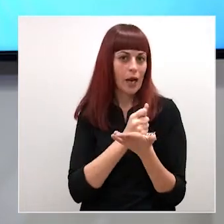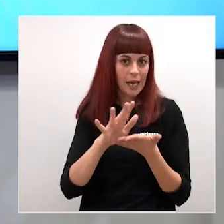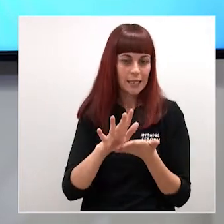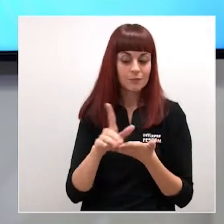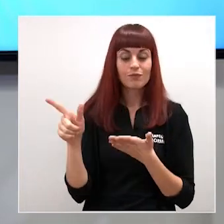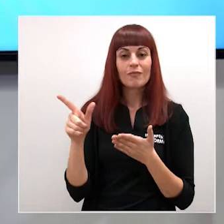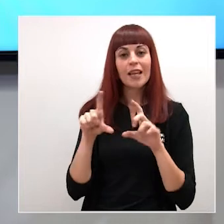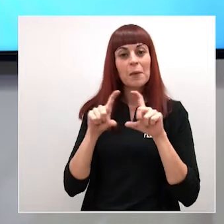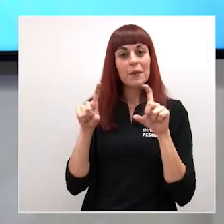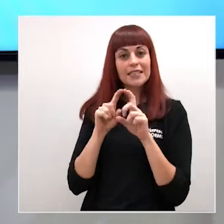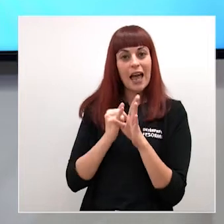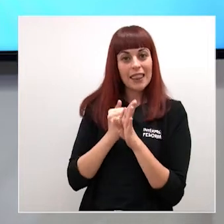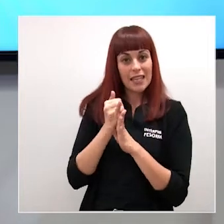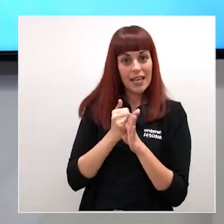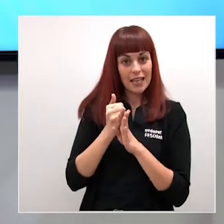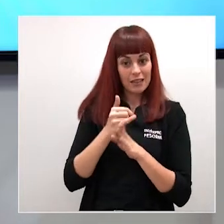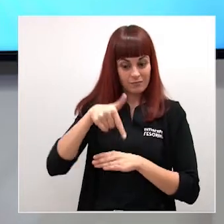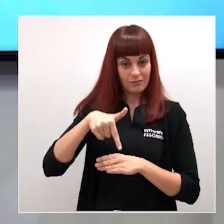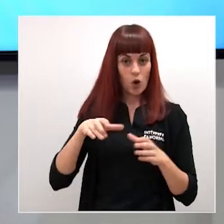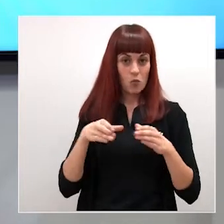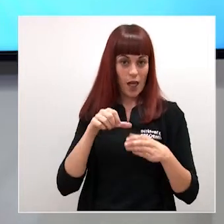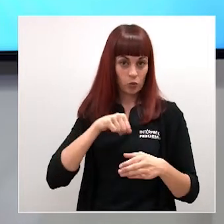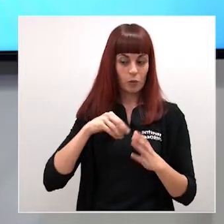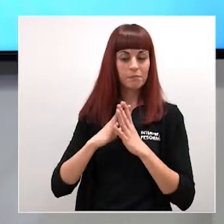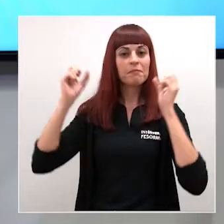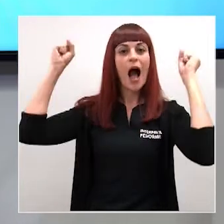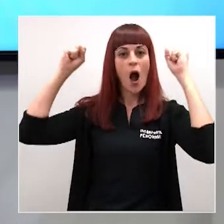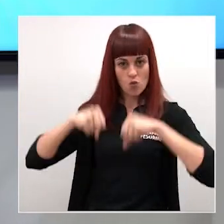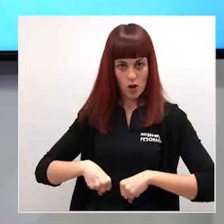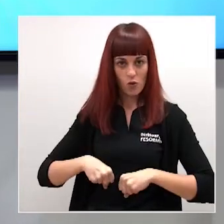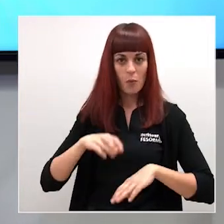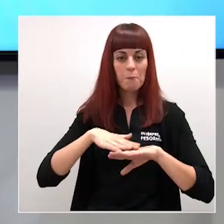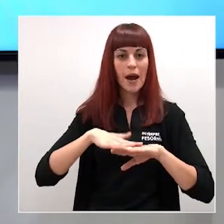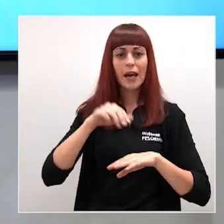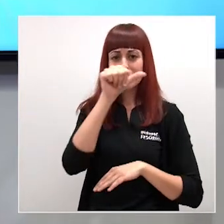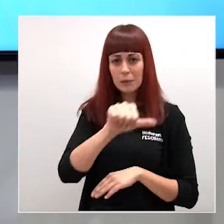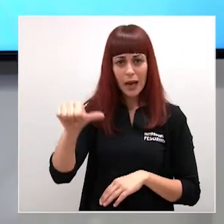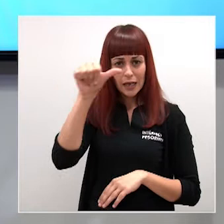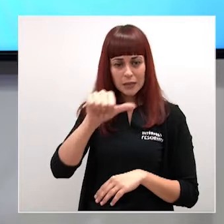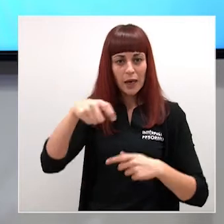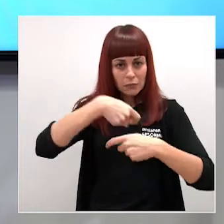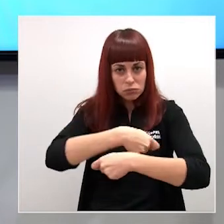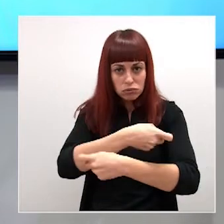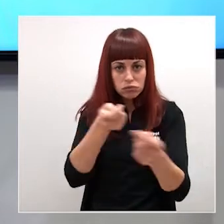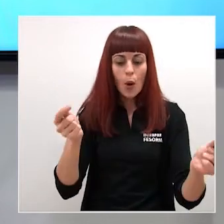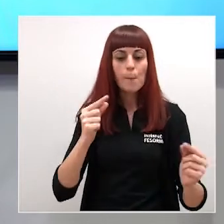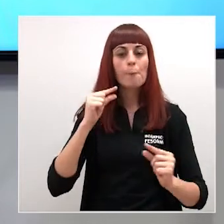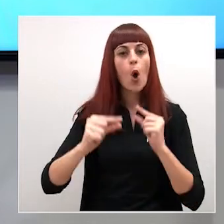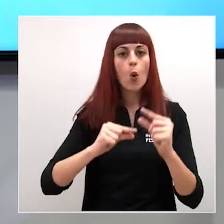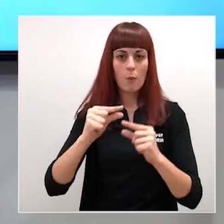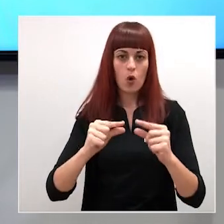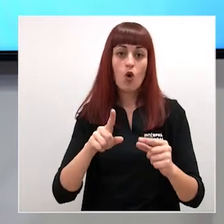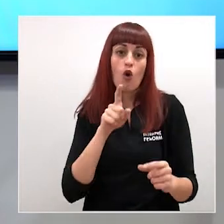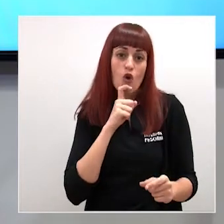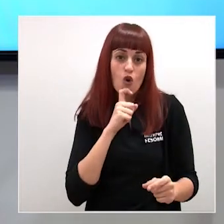Yecla es llegar a producir 80.000 mascarillas higiénicas a la semana que se irán distribuyendo paulatinamente a través de las